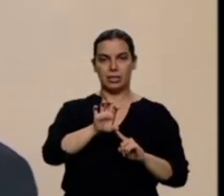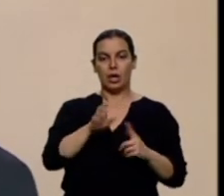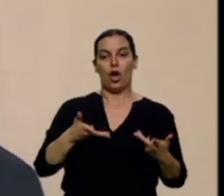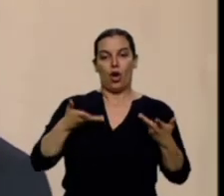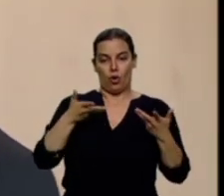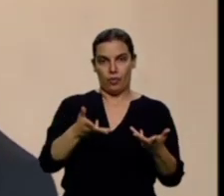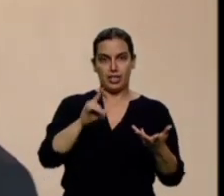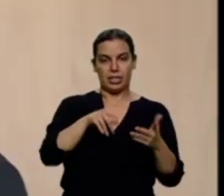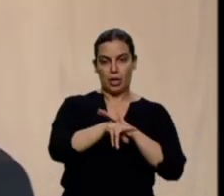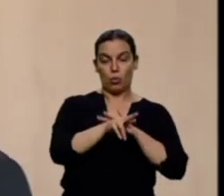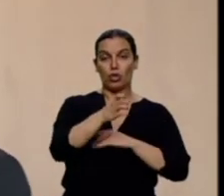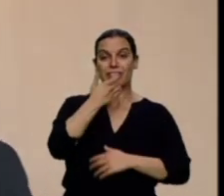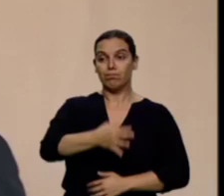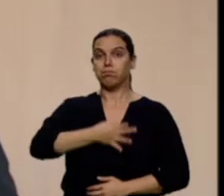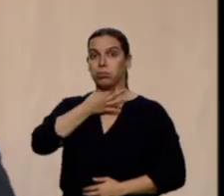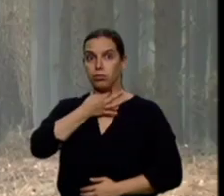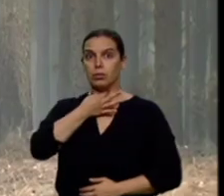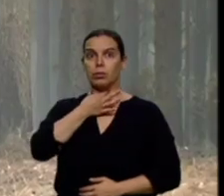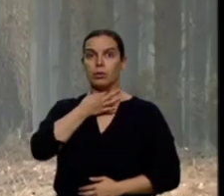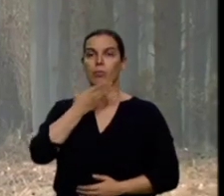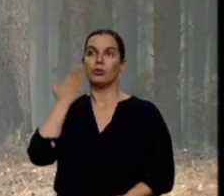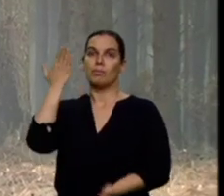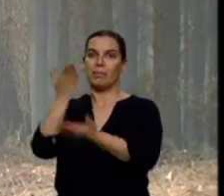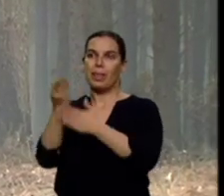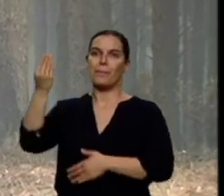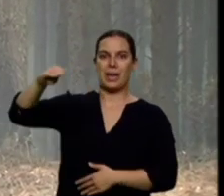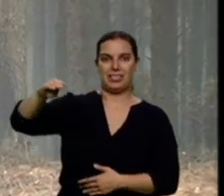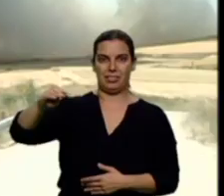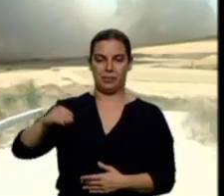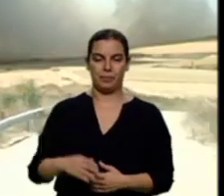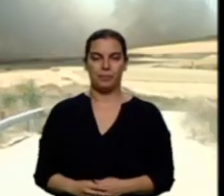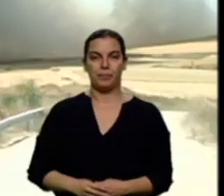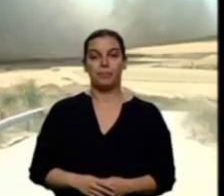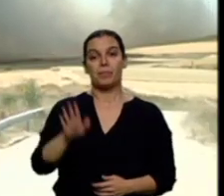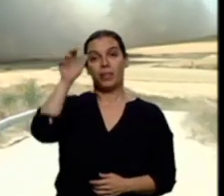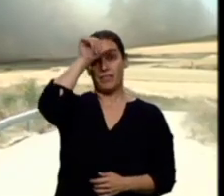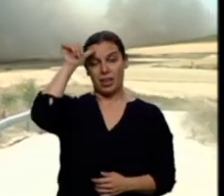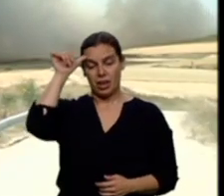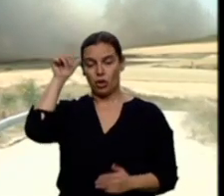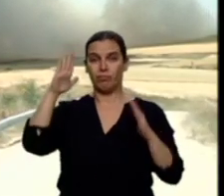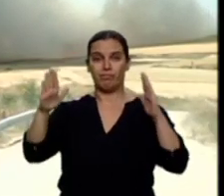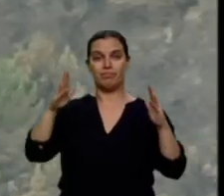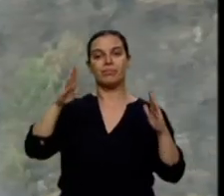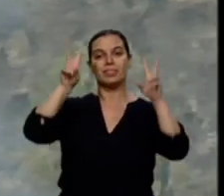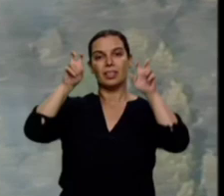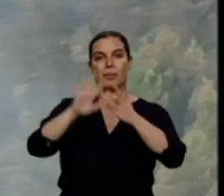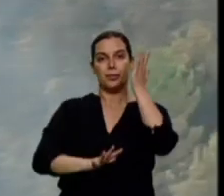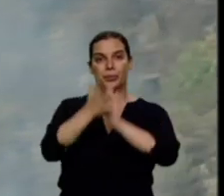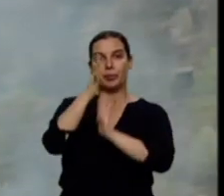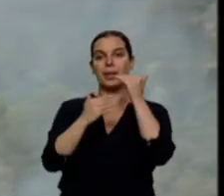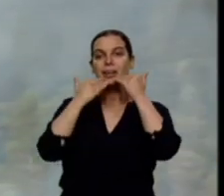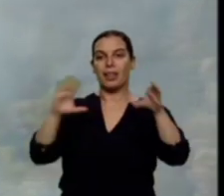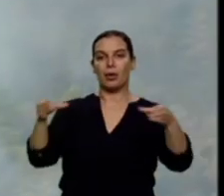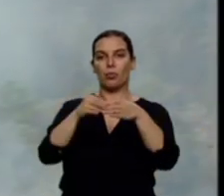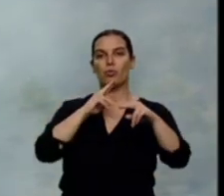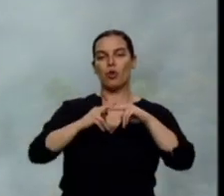mecanismo de protección civil como existe ahora, que es un mecanismo suplementario. Este verano la ayuda se intensifica en materia de incendios con Rescue, un dispositivo adicional que ya